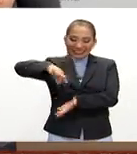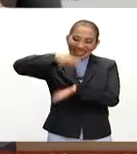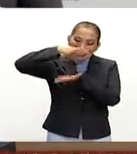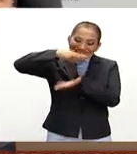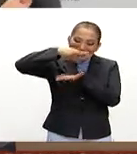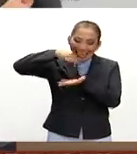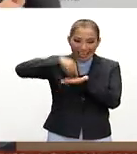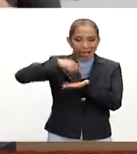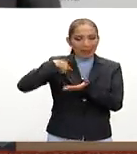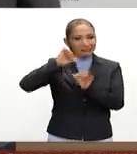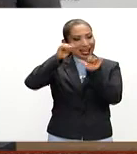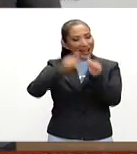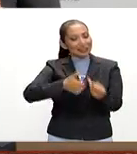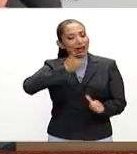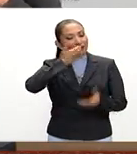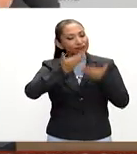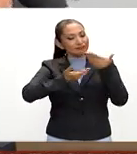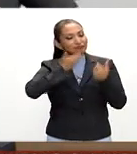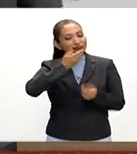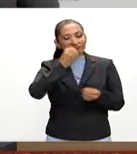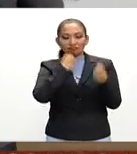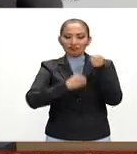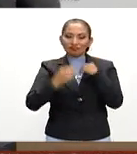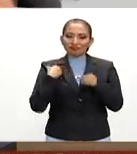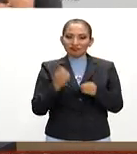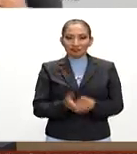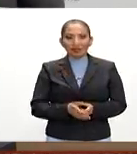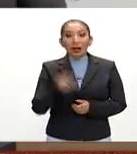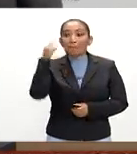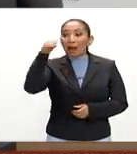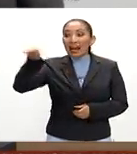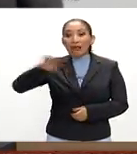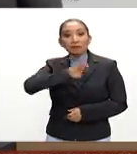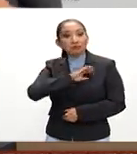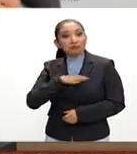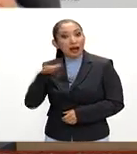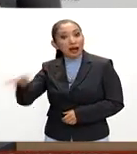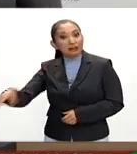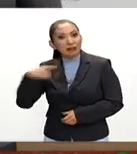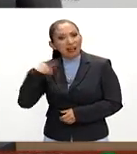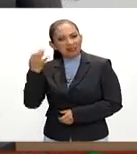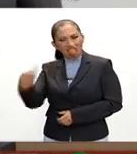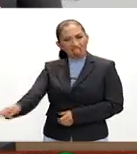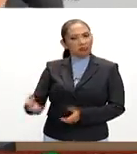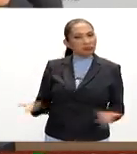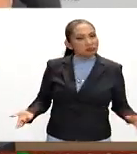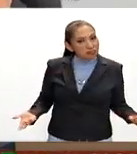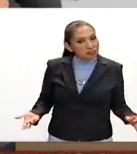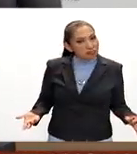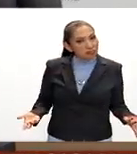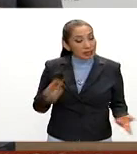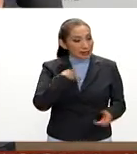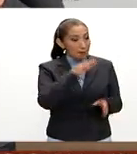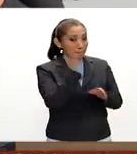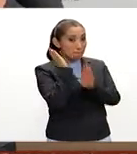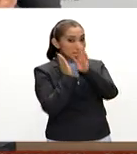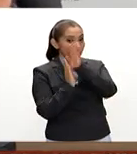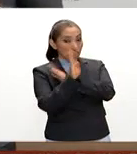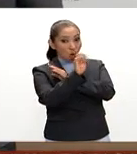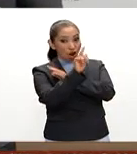representación de nuestro arte culinario en su máxima expresión para los españoles es una grosería y en Bolivia